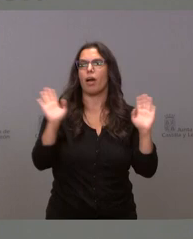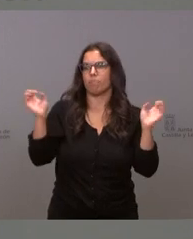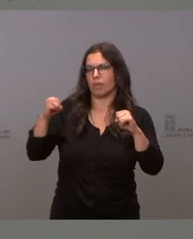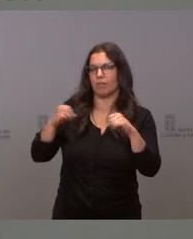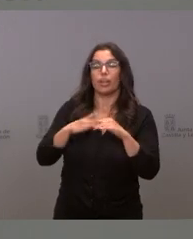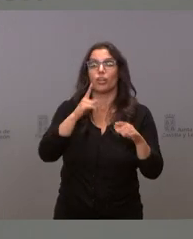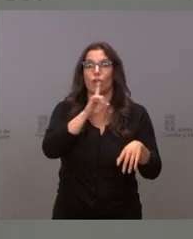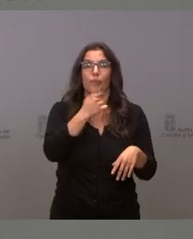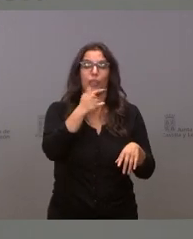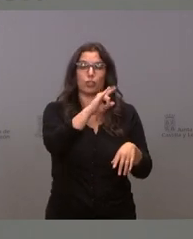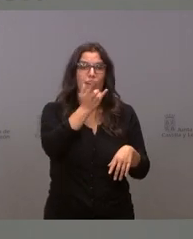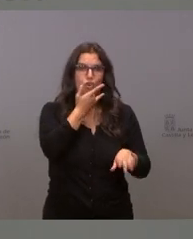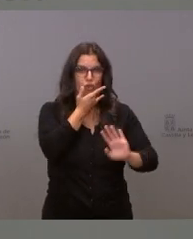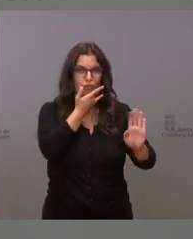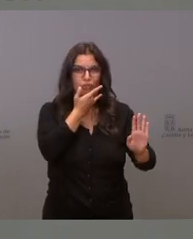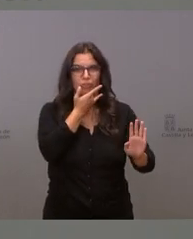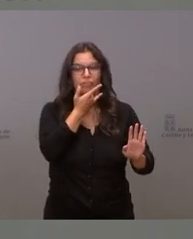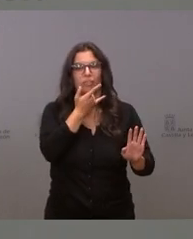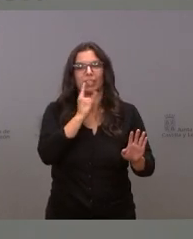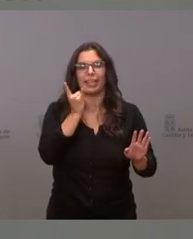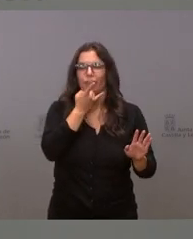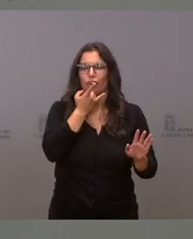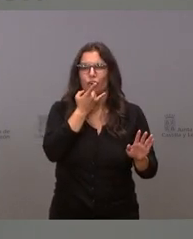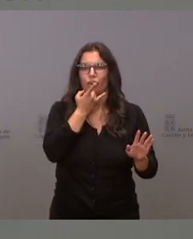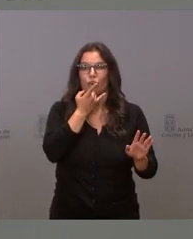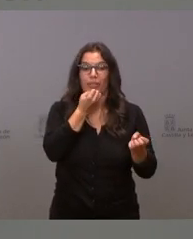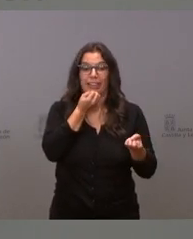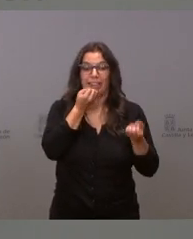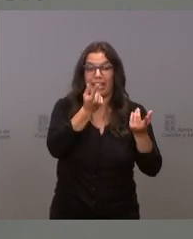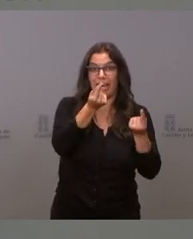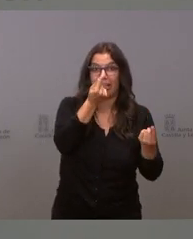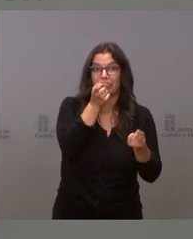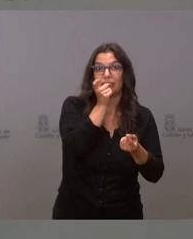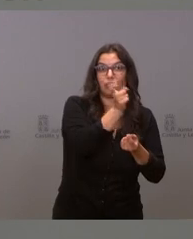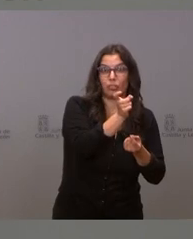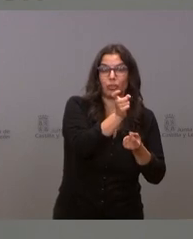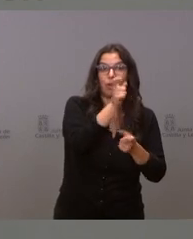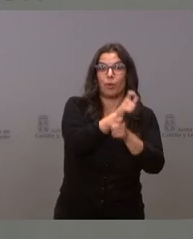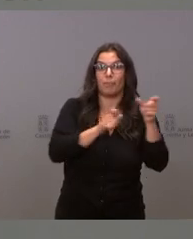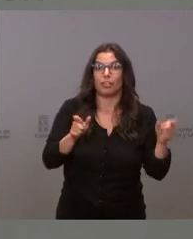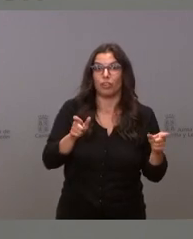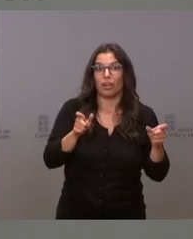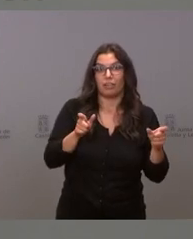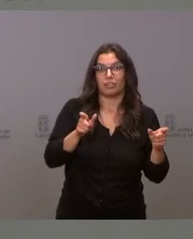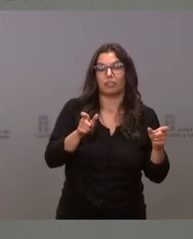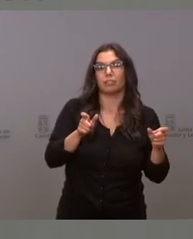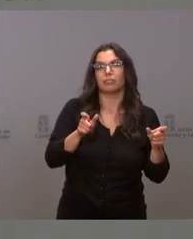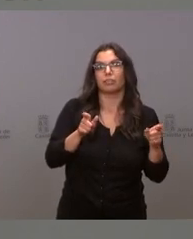es un error por parte de quien dio esa cifra no son negacionistas son gente no vacunada que no es lo mismo